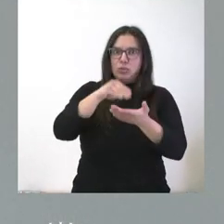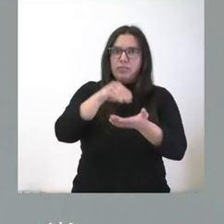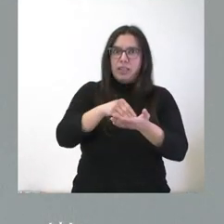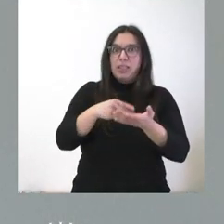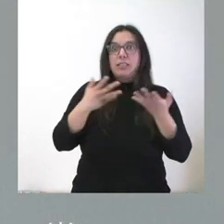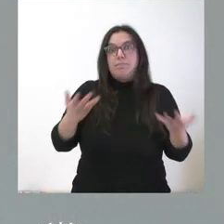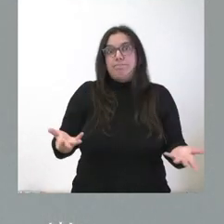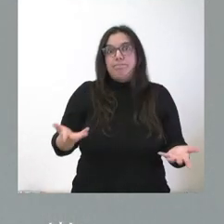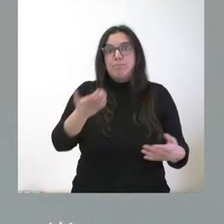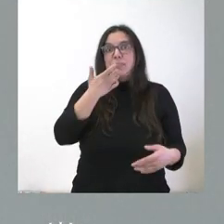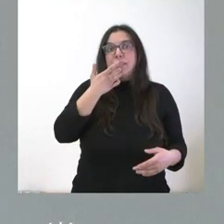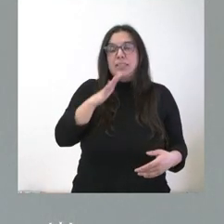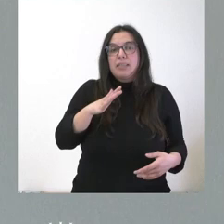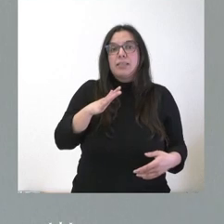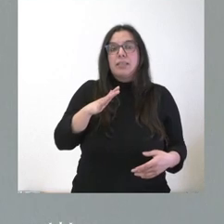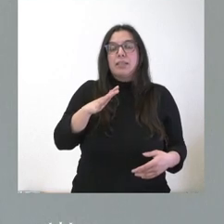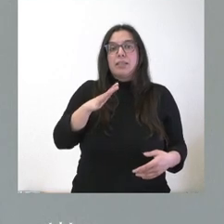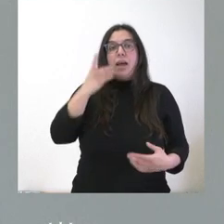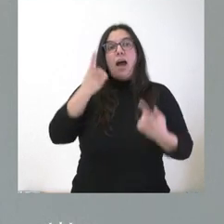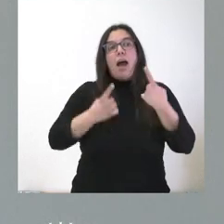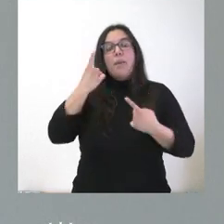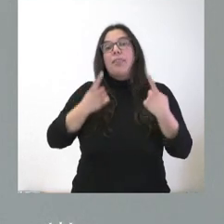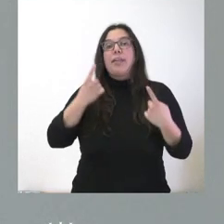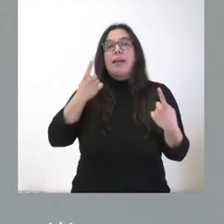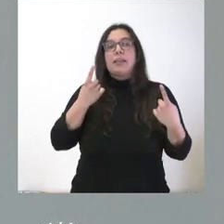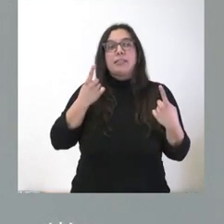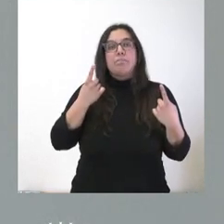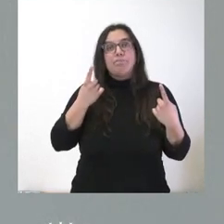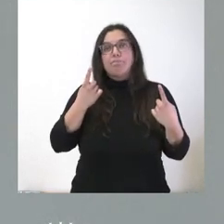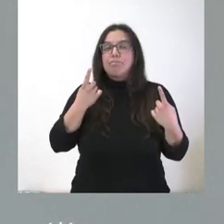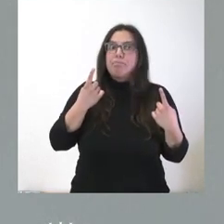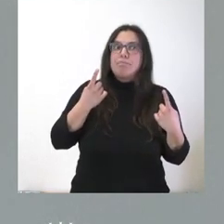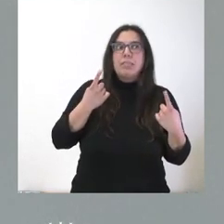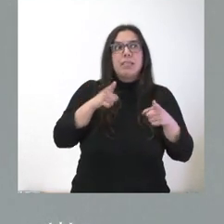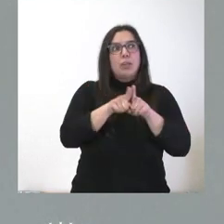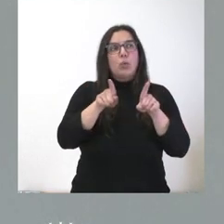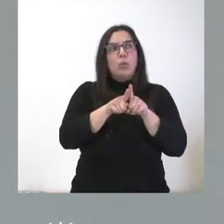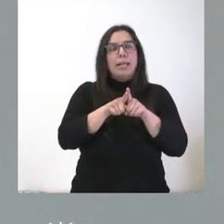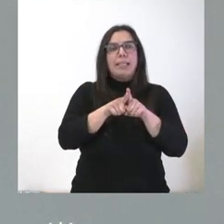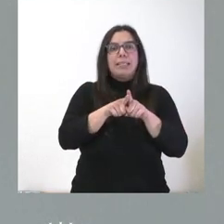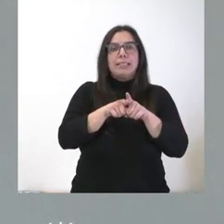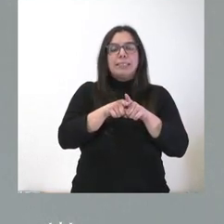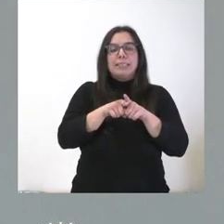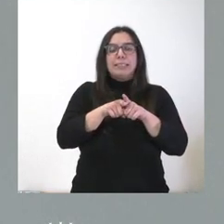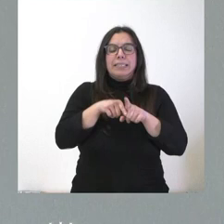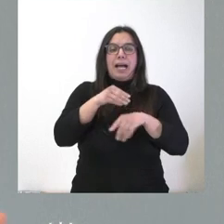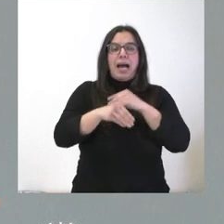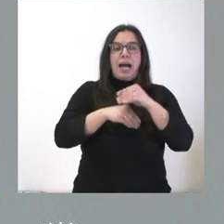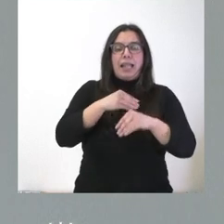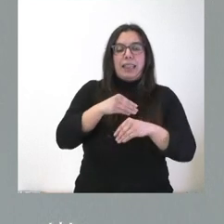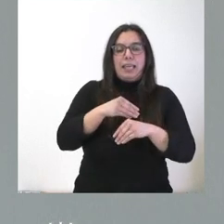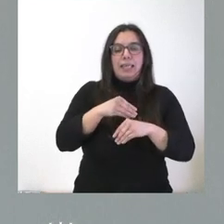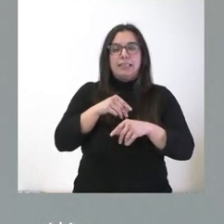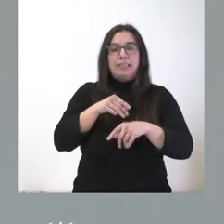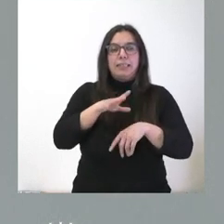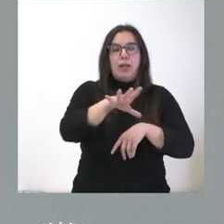Bueno, hay veces en donde se pone en entredicho si actuar en favor del menor o de los padres